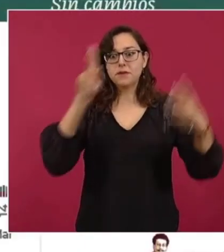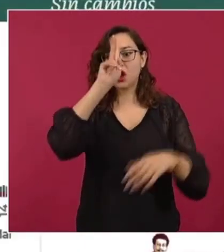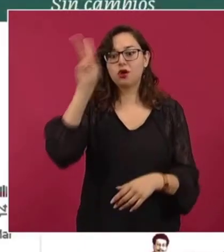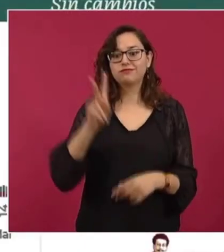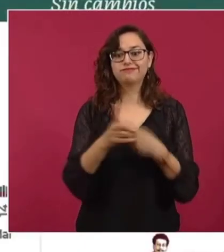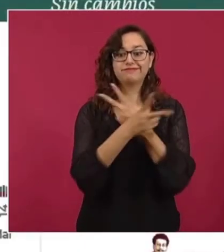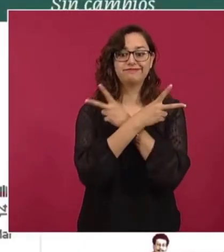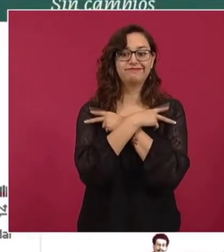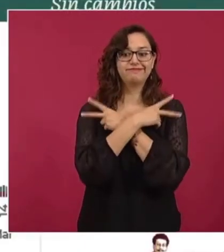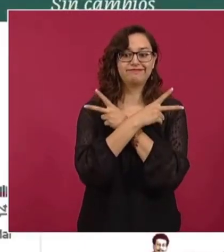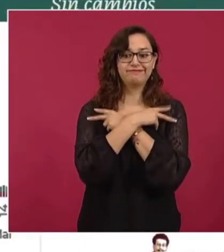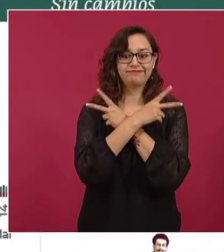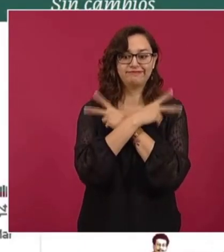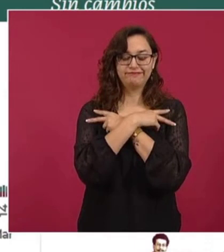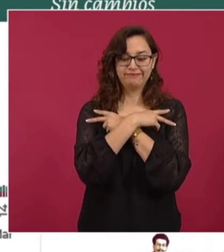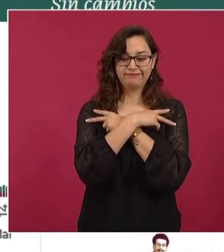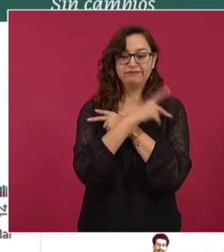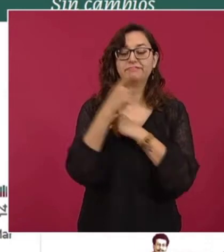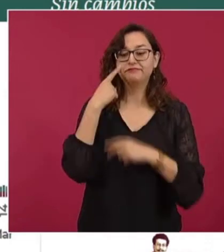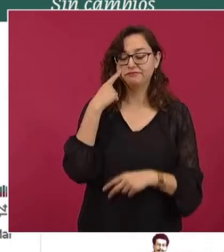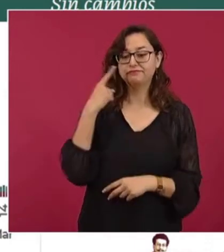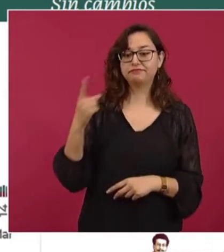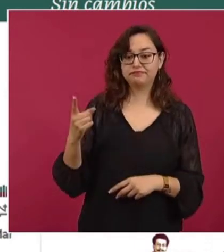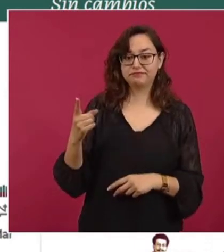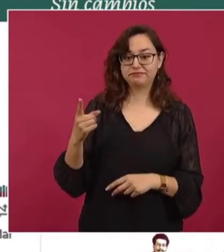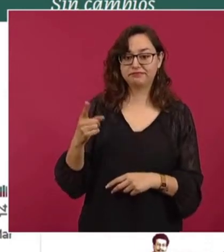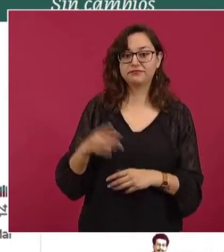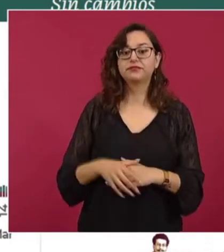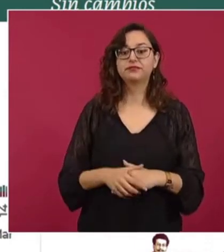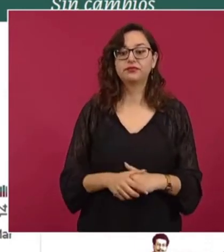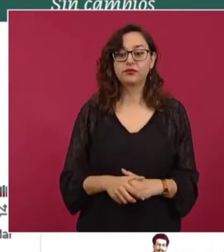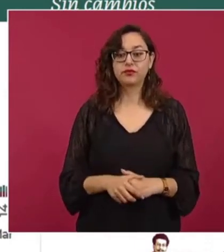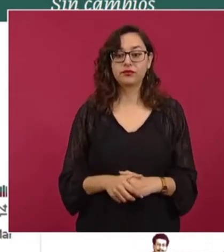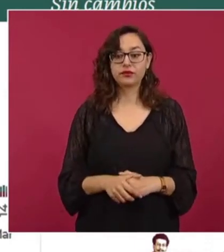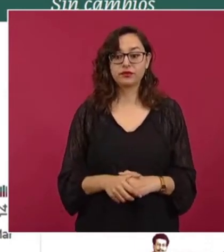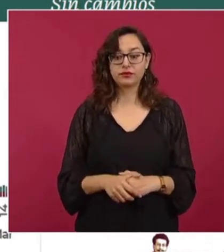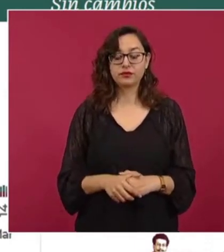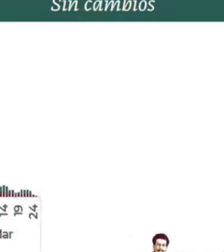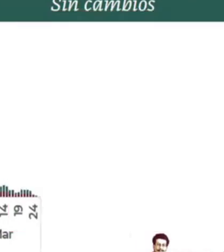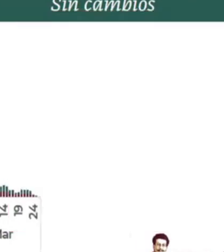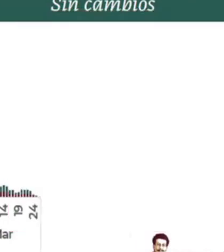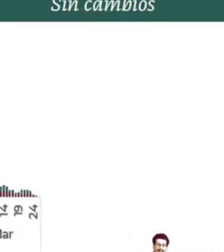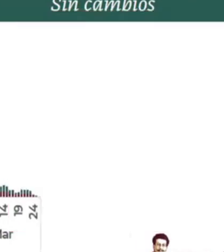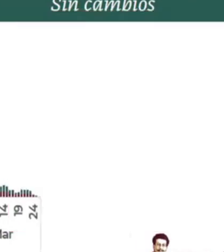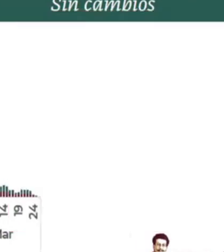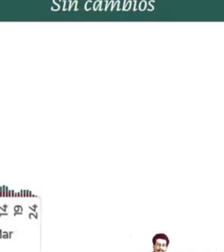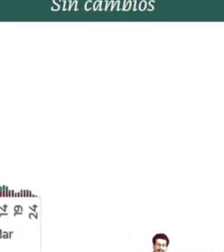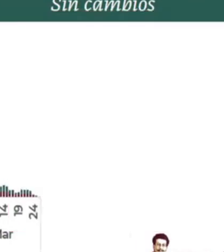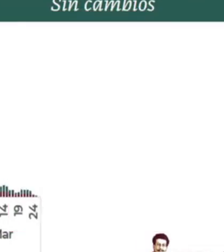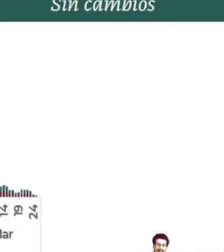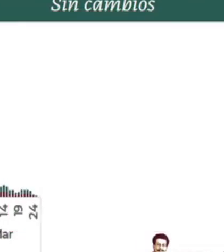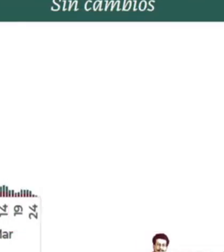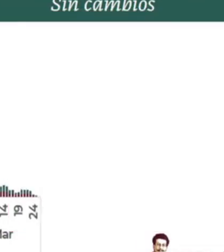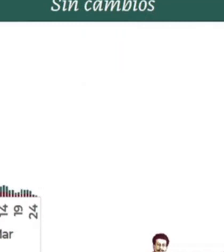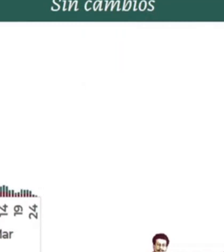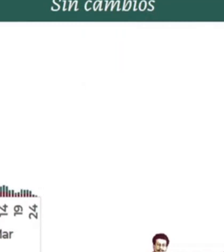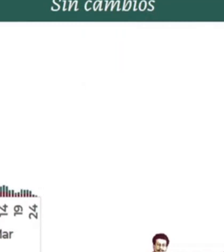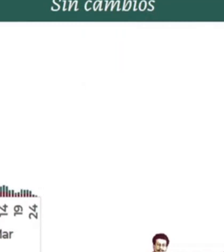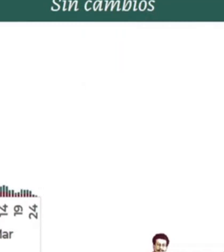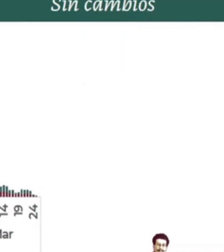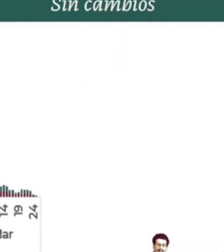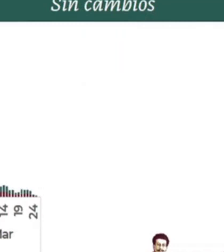invierno, hubo también nuevamente preocupación de que al regresar pudiera haber una oleada de contagios